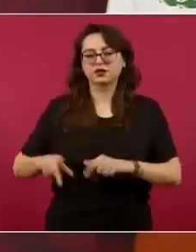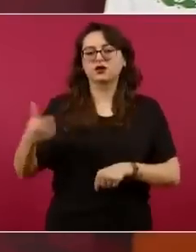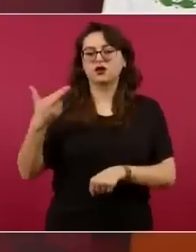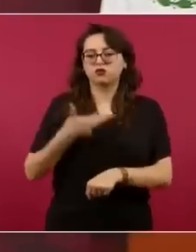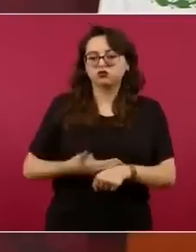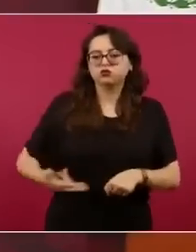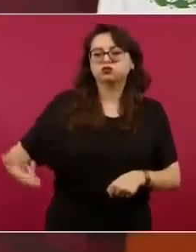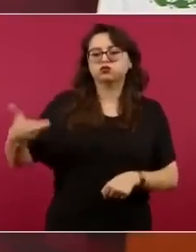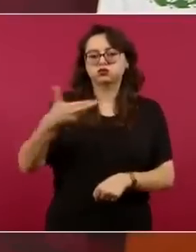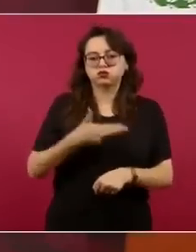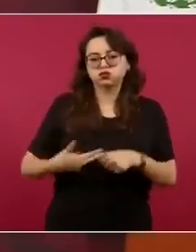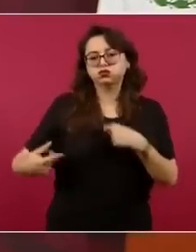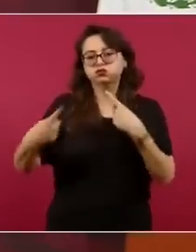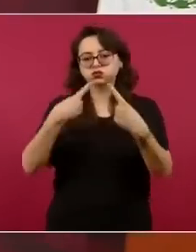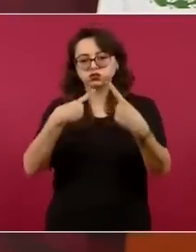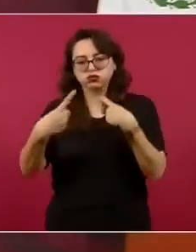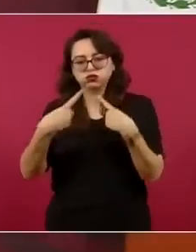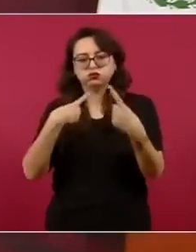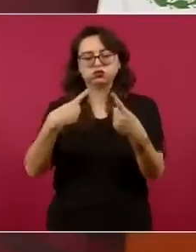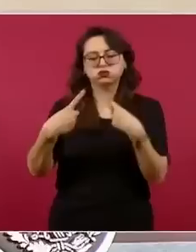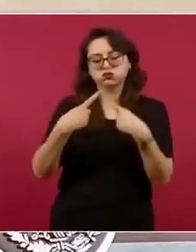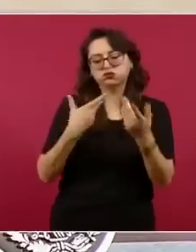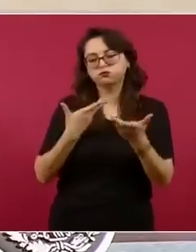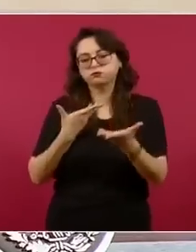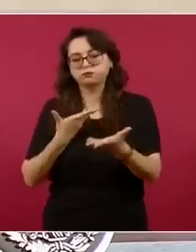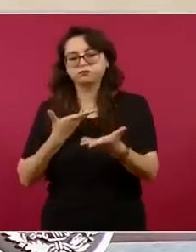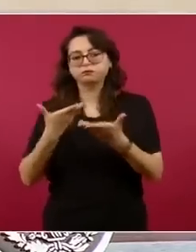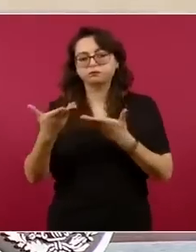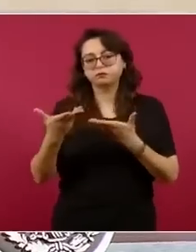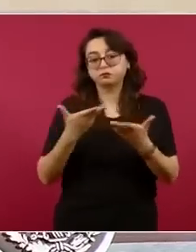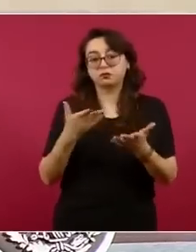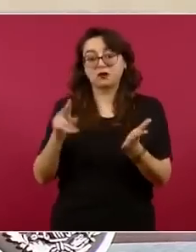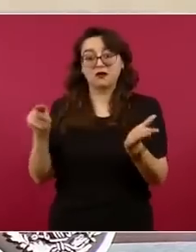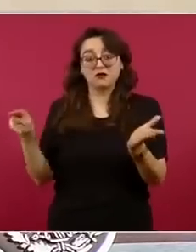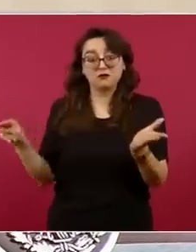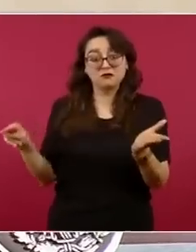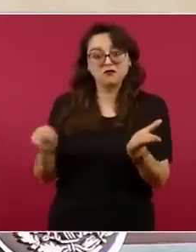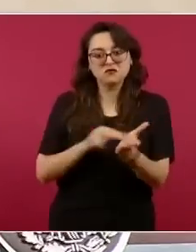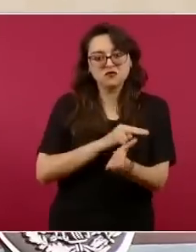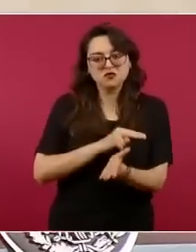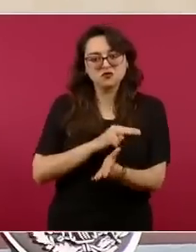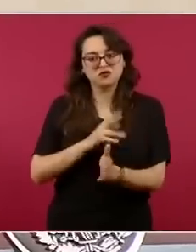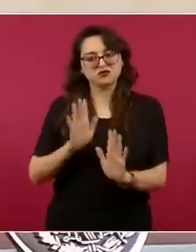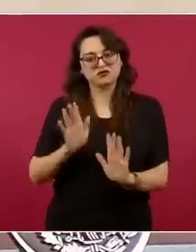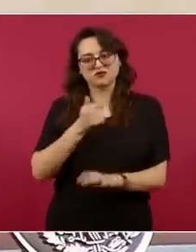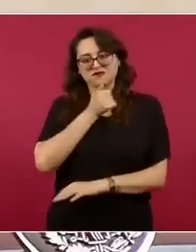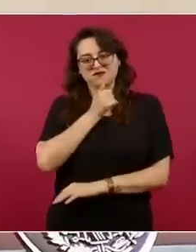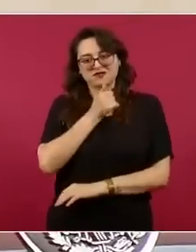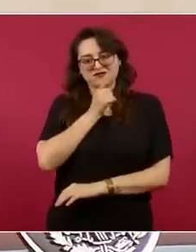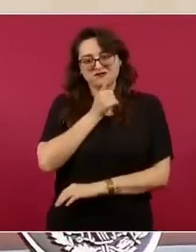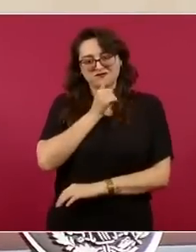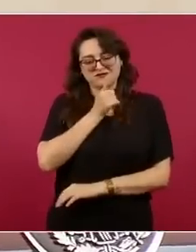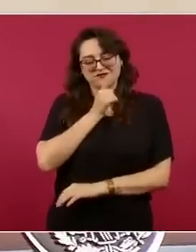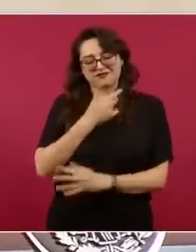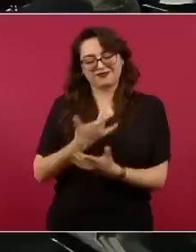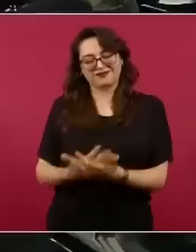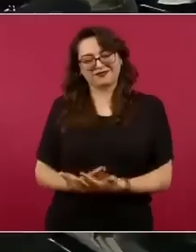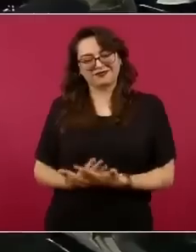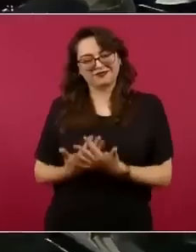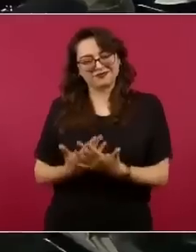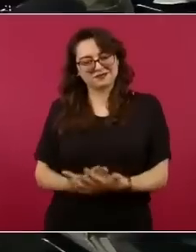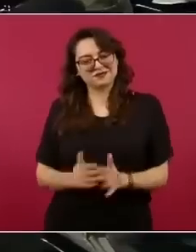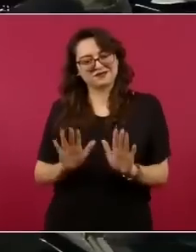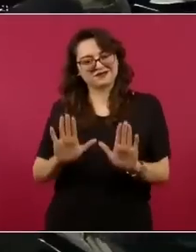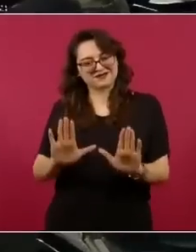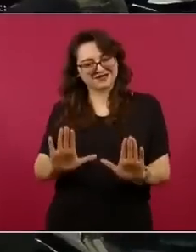se firmó. Entonces, vamos a esperarnos, vamos a esperarnos, pero sí